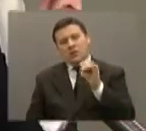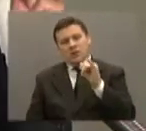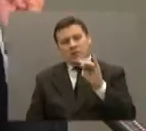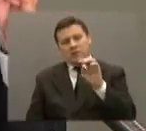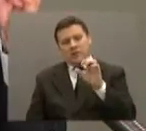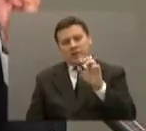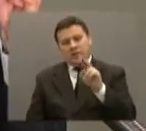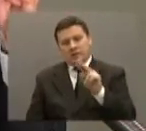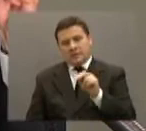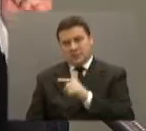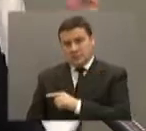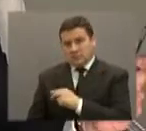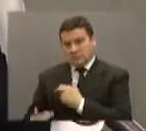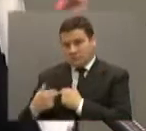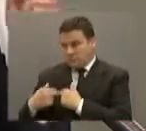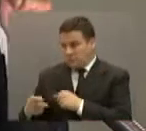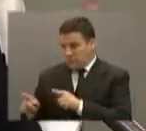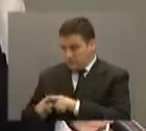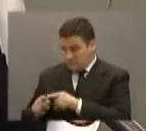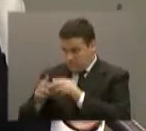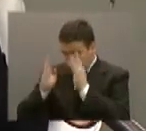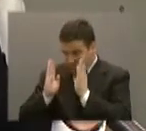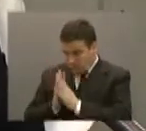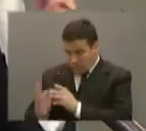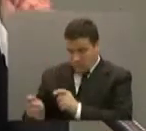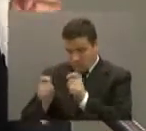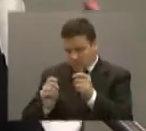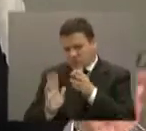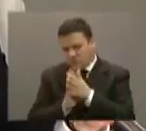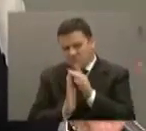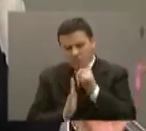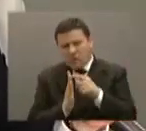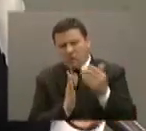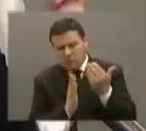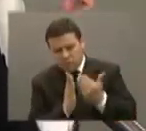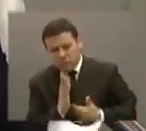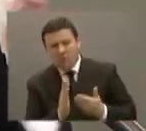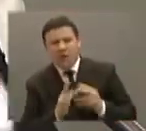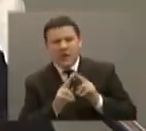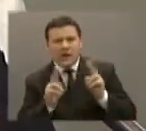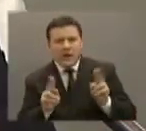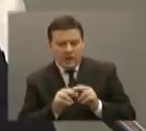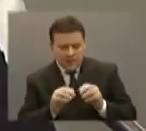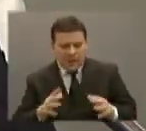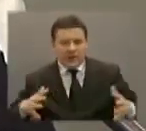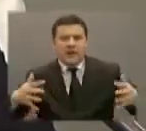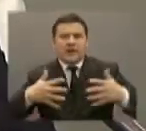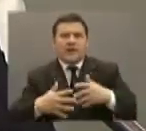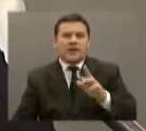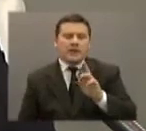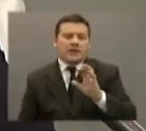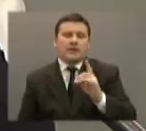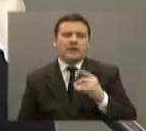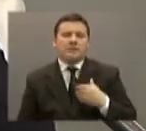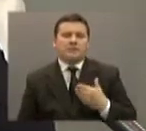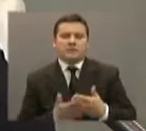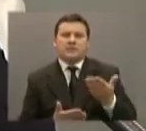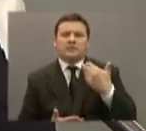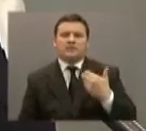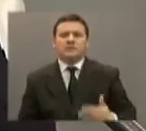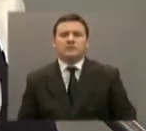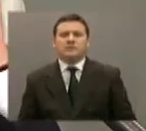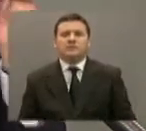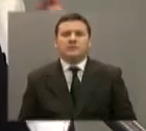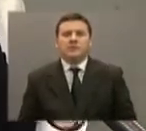entregue a la hermana Marinés toda la información que tenemos sobre suficiencia de red, porque ella sí es cierto que lo ha venido pidiendo desde hace meses.